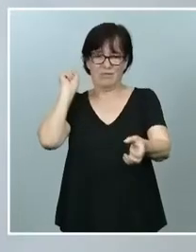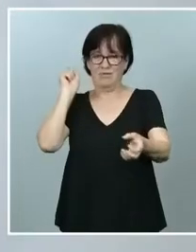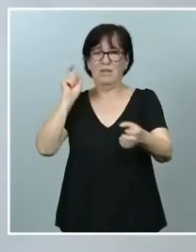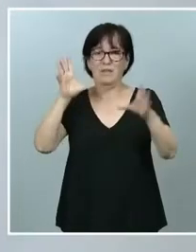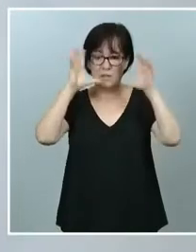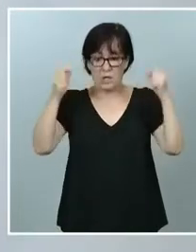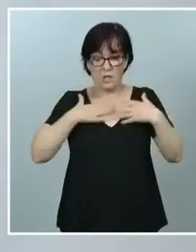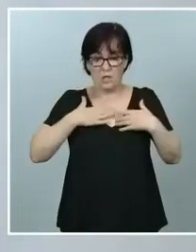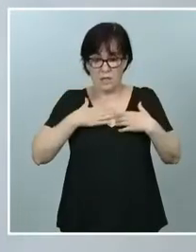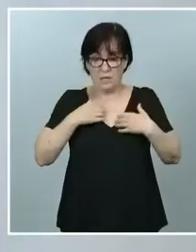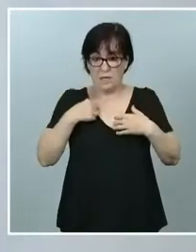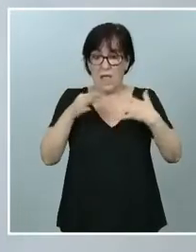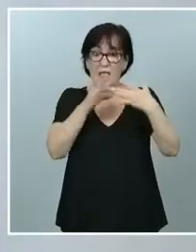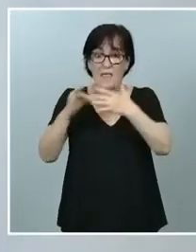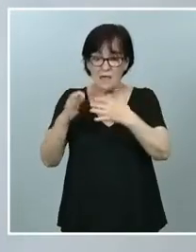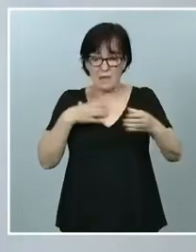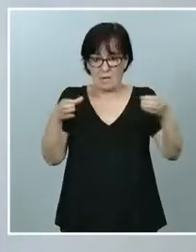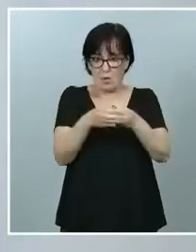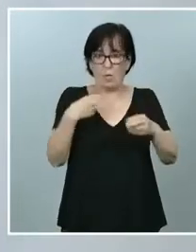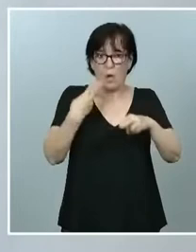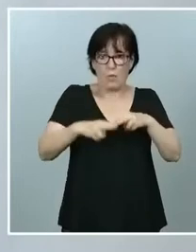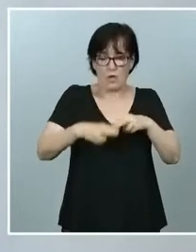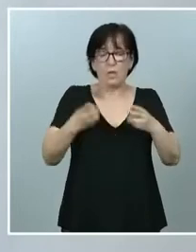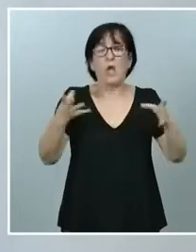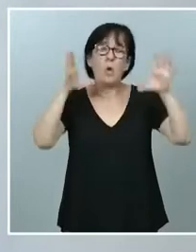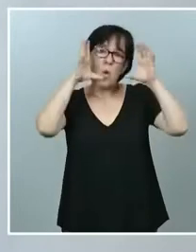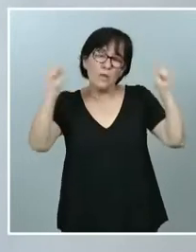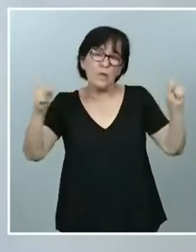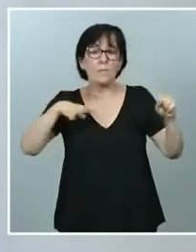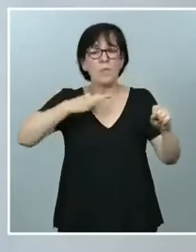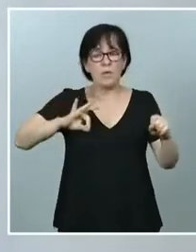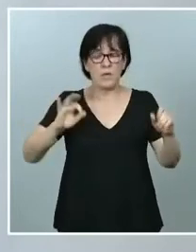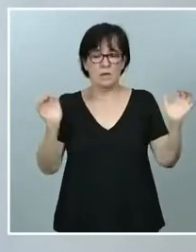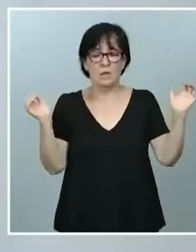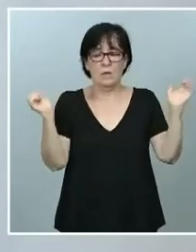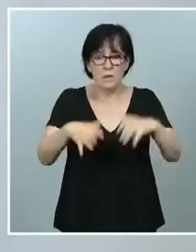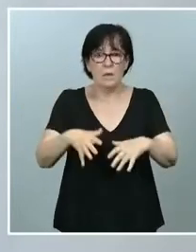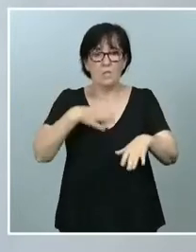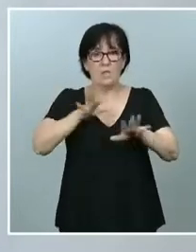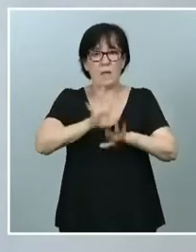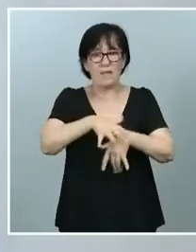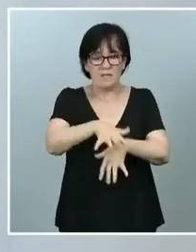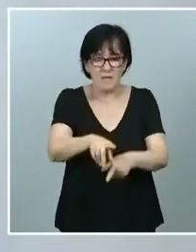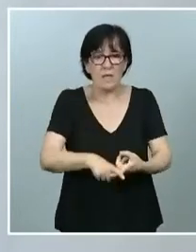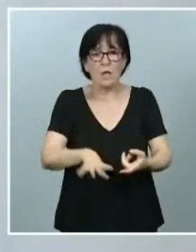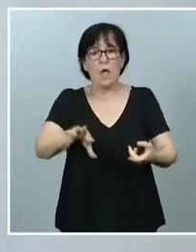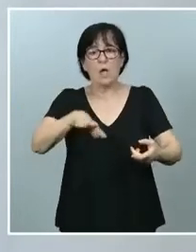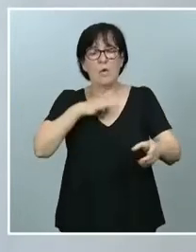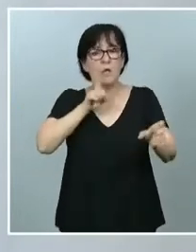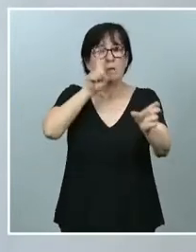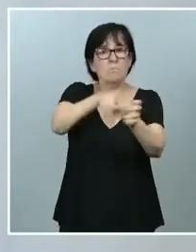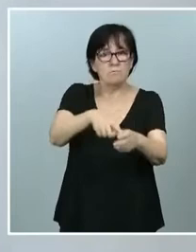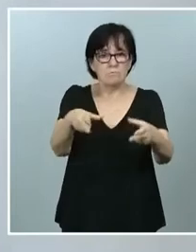partido, le diría que el hecho de que los guardias civiles pudieran reunirse, pudieran manifestarse, pudieran sindicarse, como